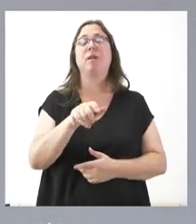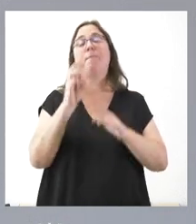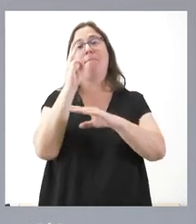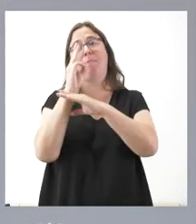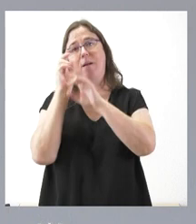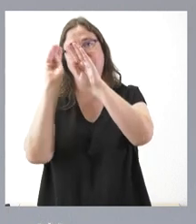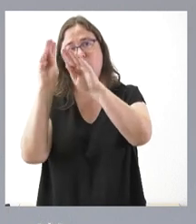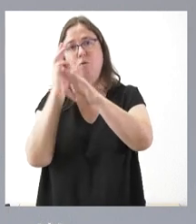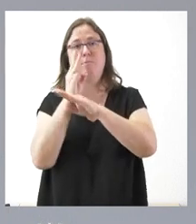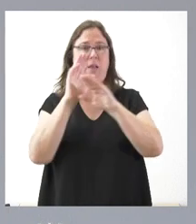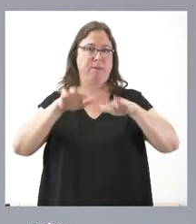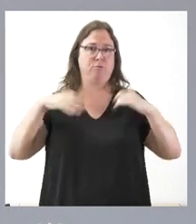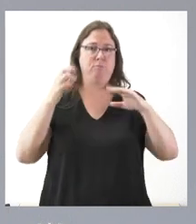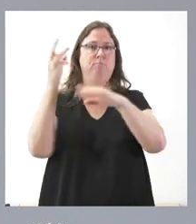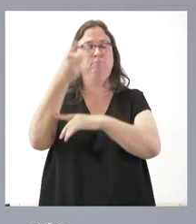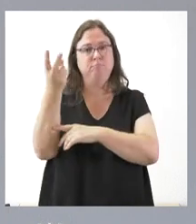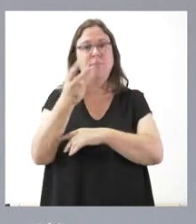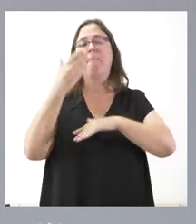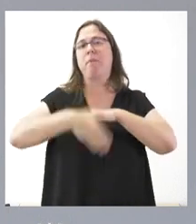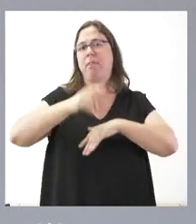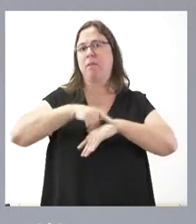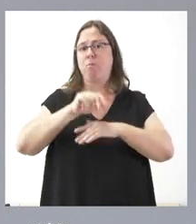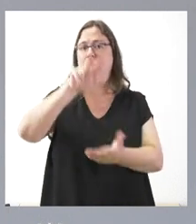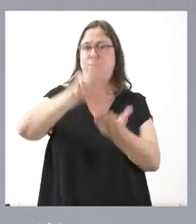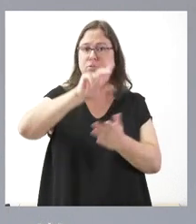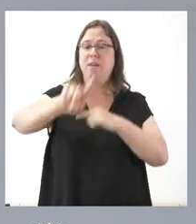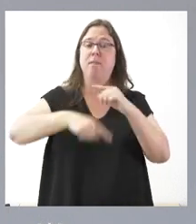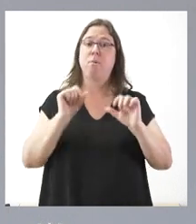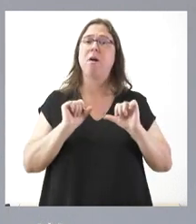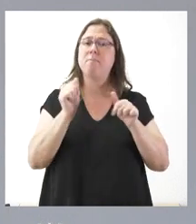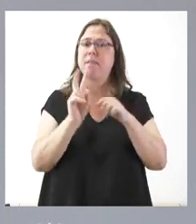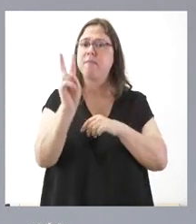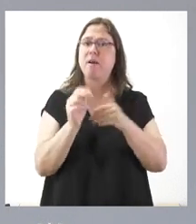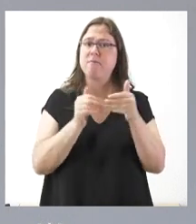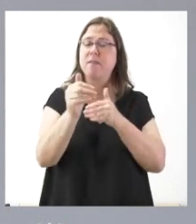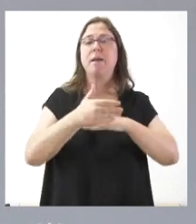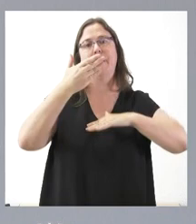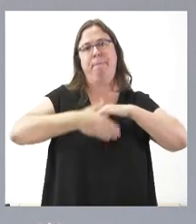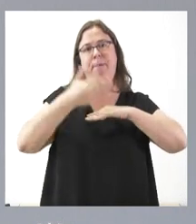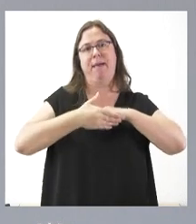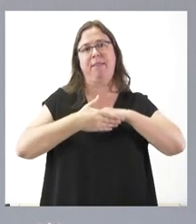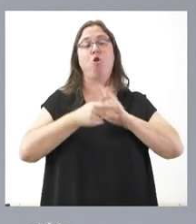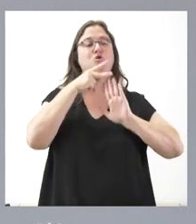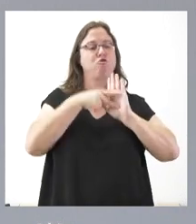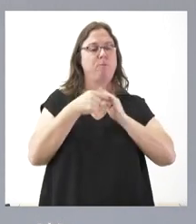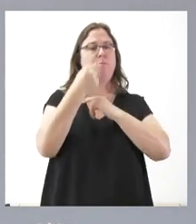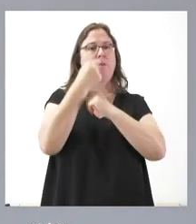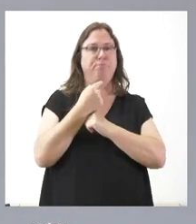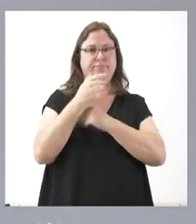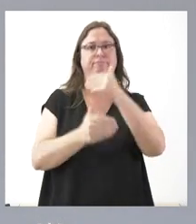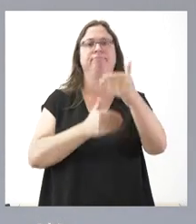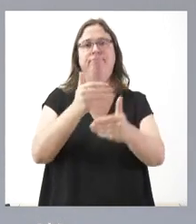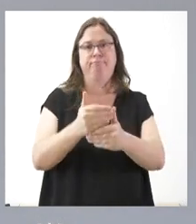autonómicos en los plazos que están establecidos y, luego, la entrada en vigor en los plazos que la perspectiva normativa de las comunidades autónomas